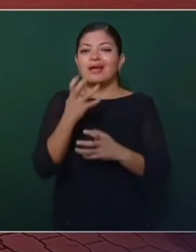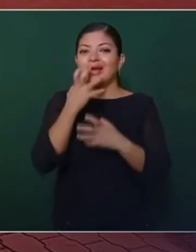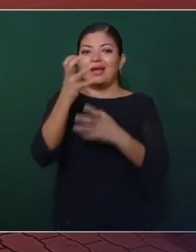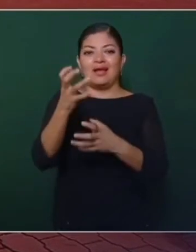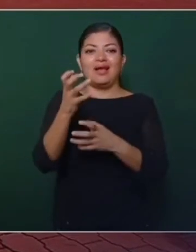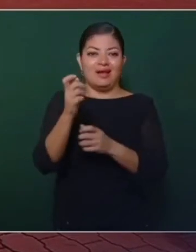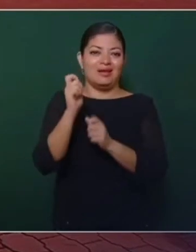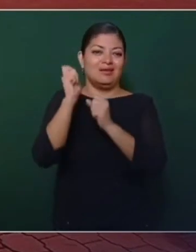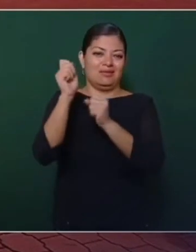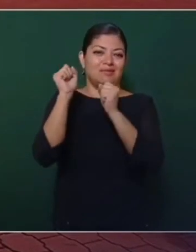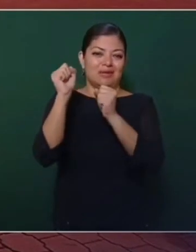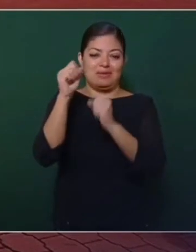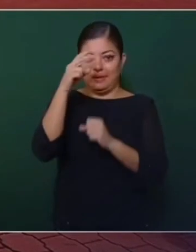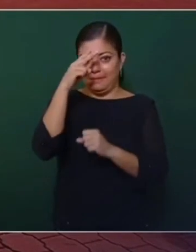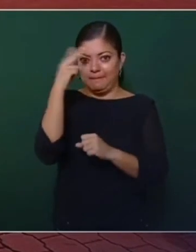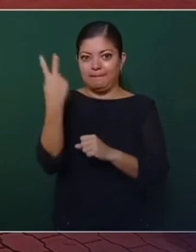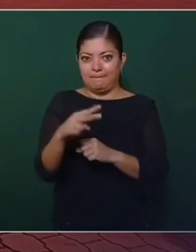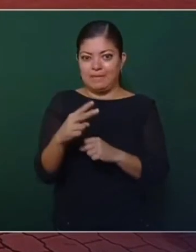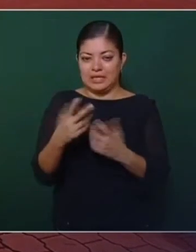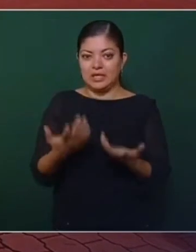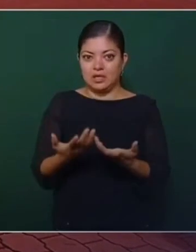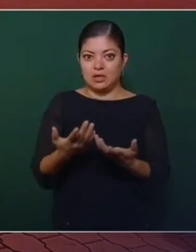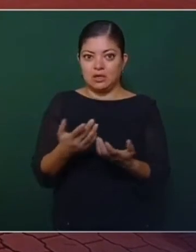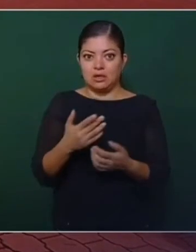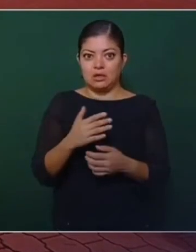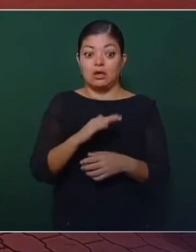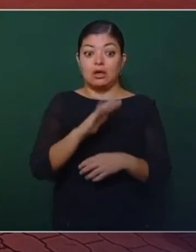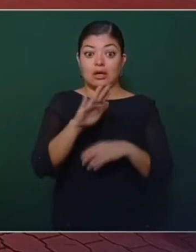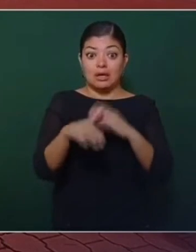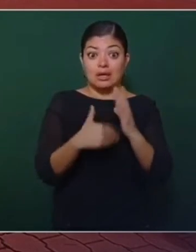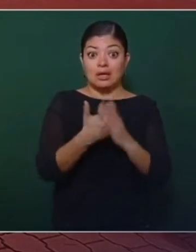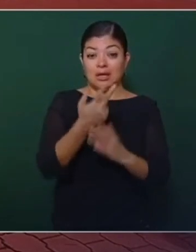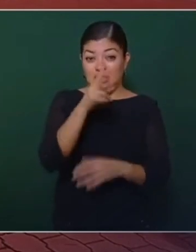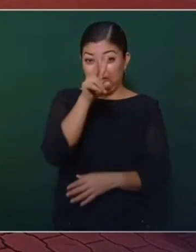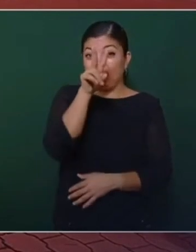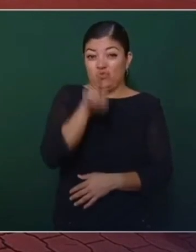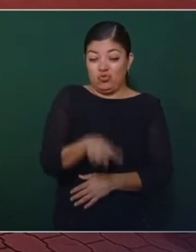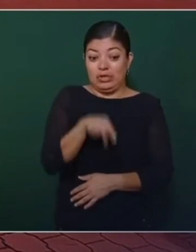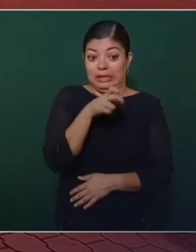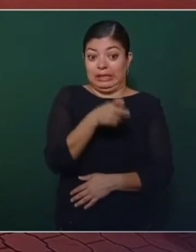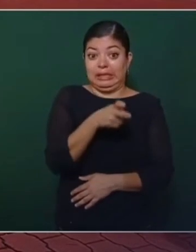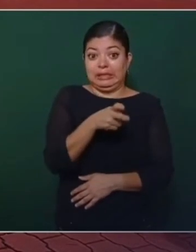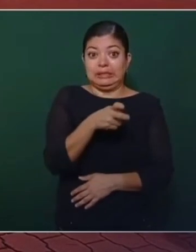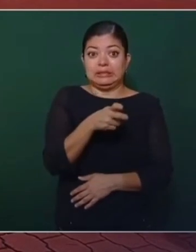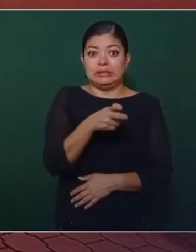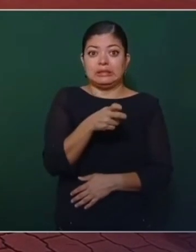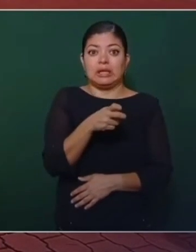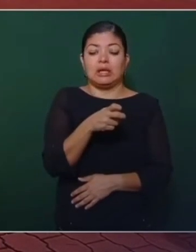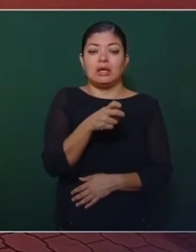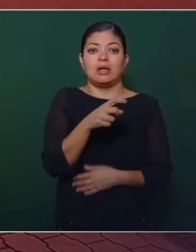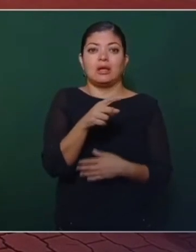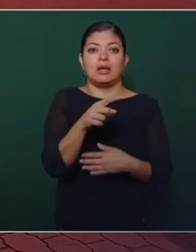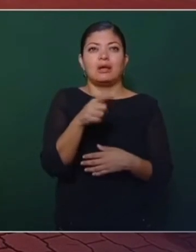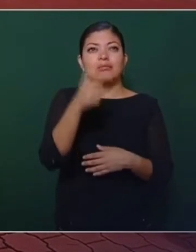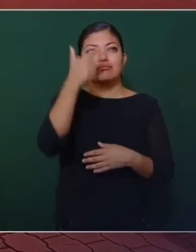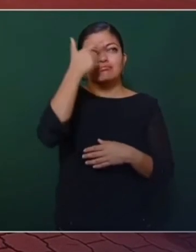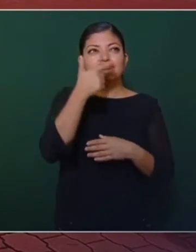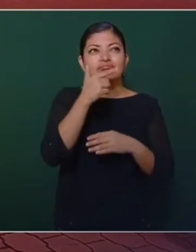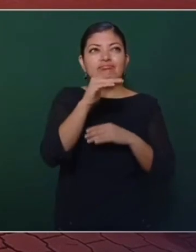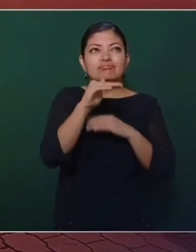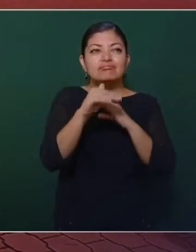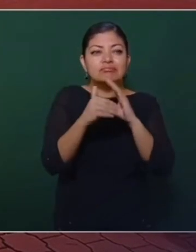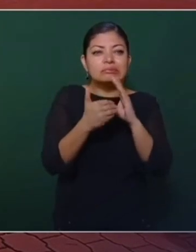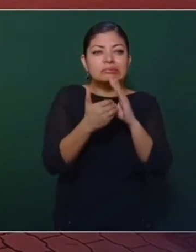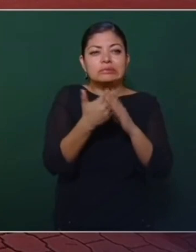que ese acontecimiento histórico se dio en la madrugada del día